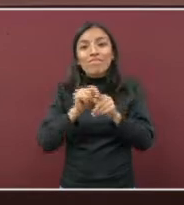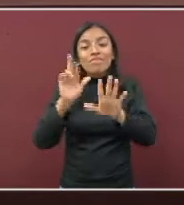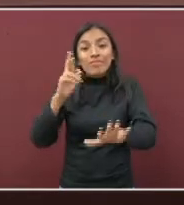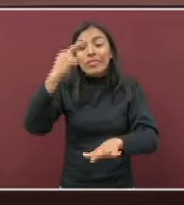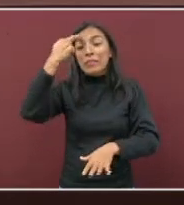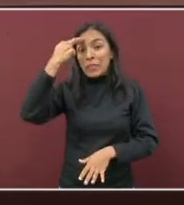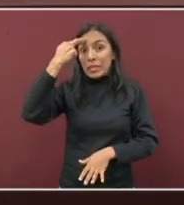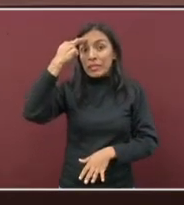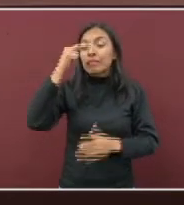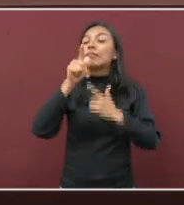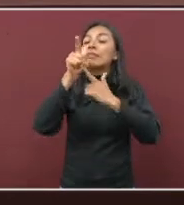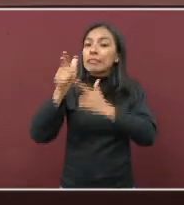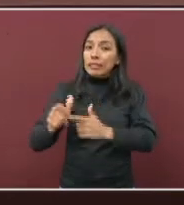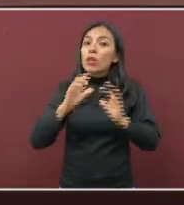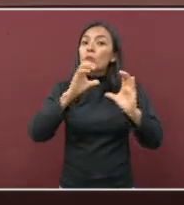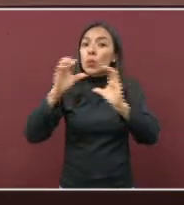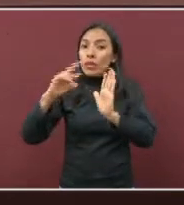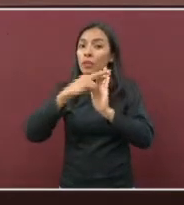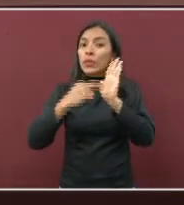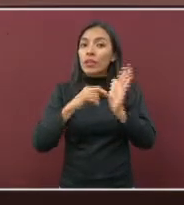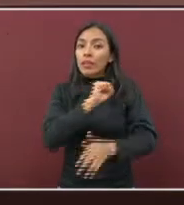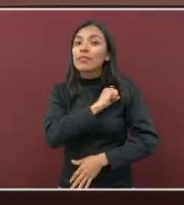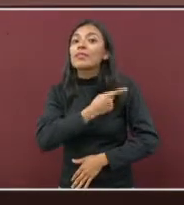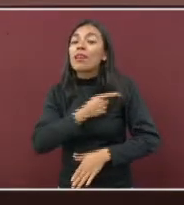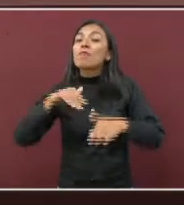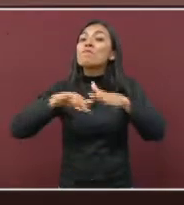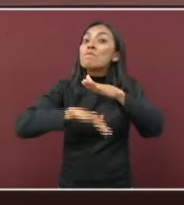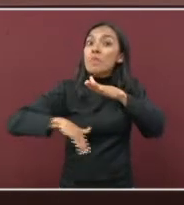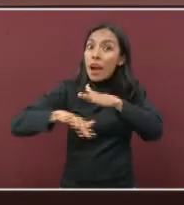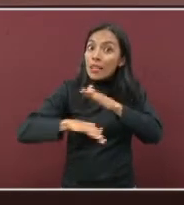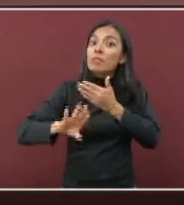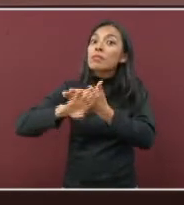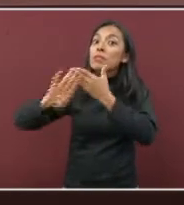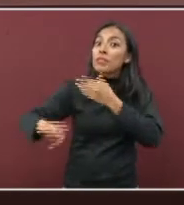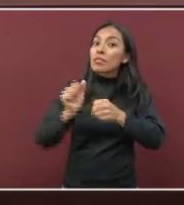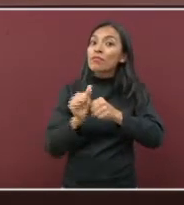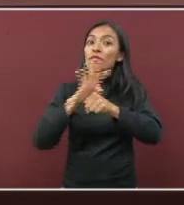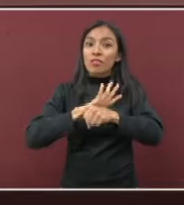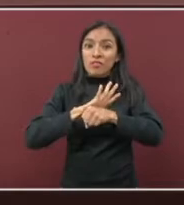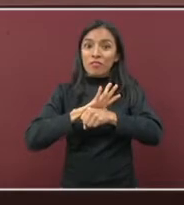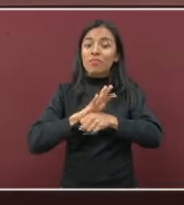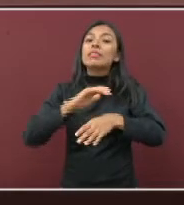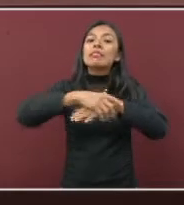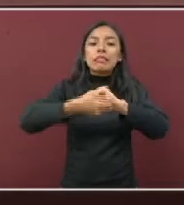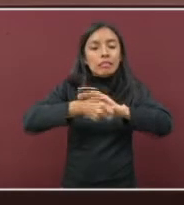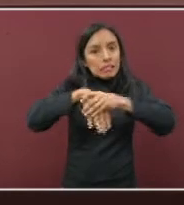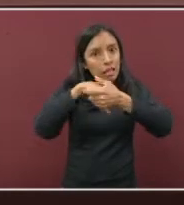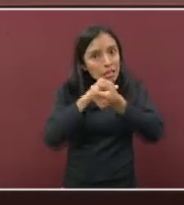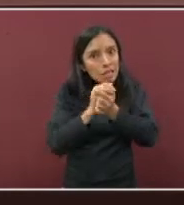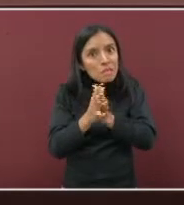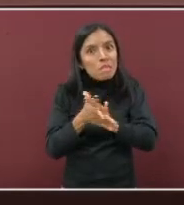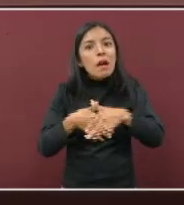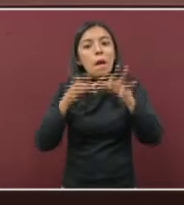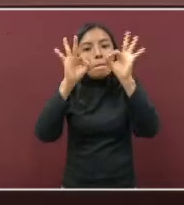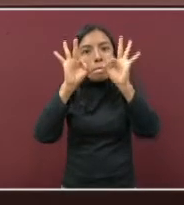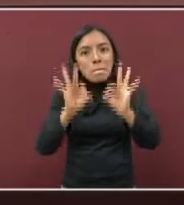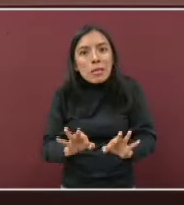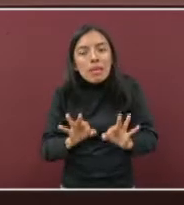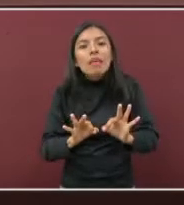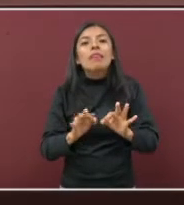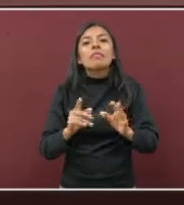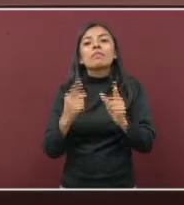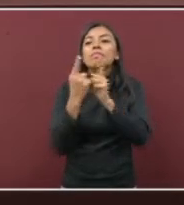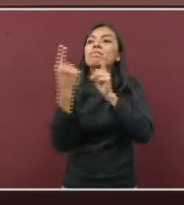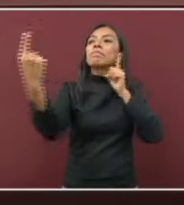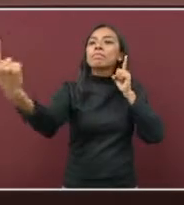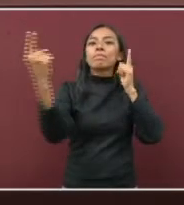recuerden continuar con las medidas de protección básicas contra el coronavirus, lavado constante de manos, la